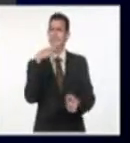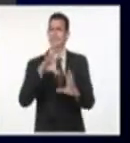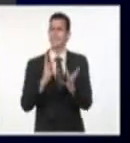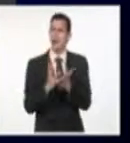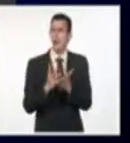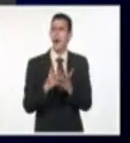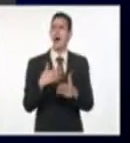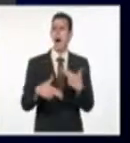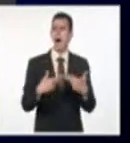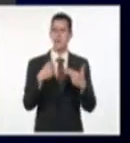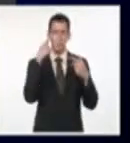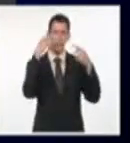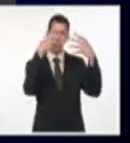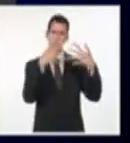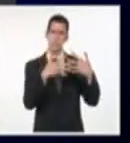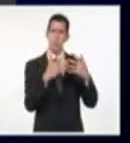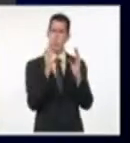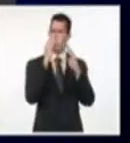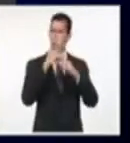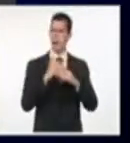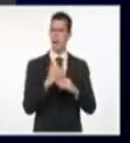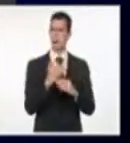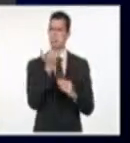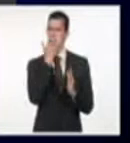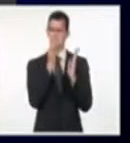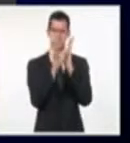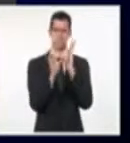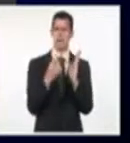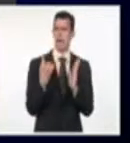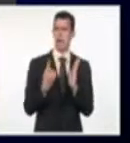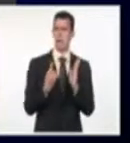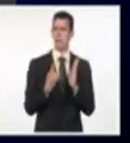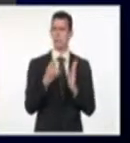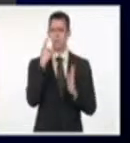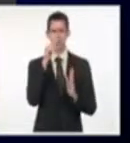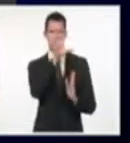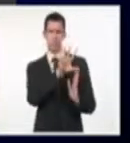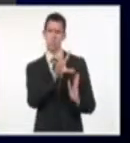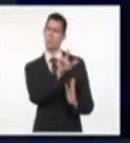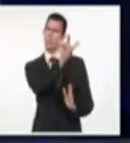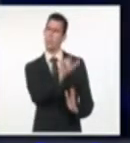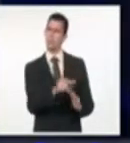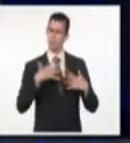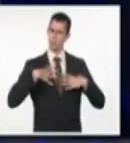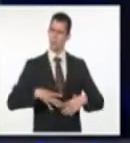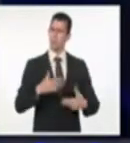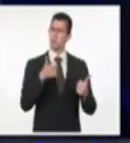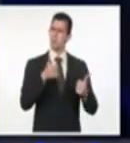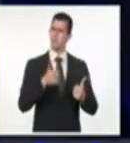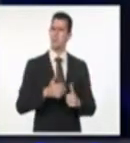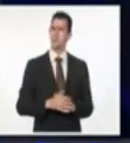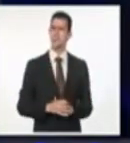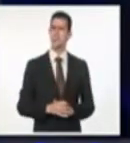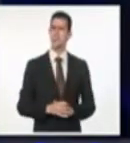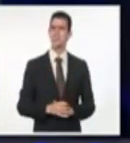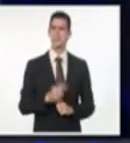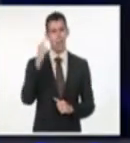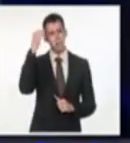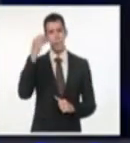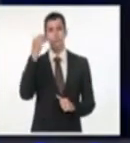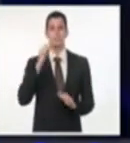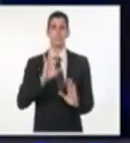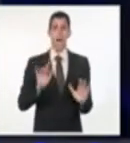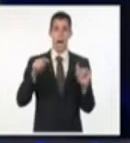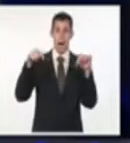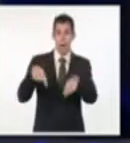óptimo estado de salud que aquí se refleja, hoy yo no voy a añadir nada más. Sí imagino que a estas alturas ya esté mucho más recuperado,